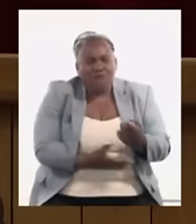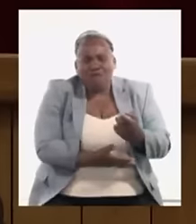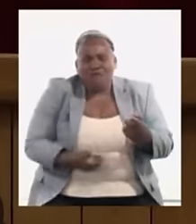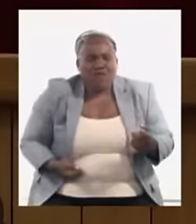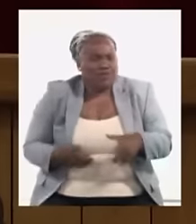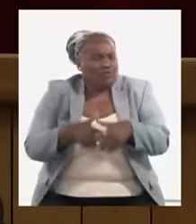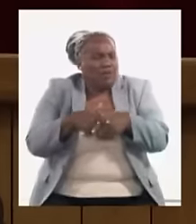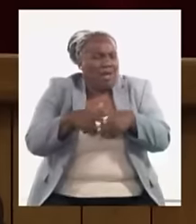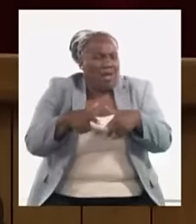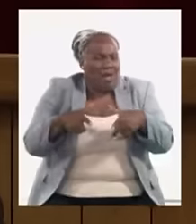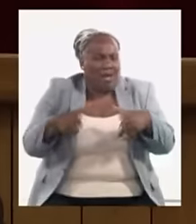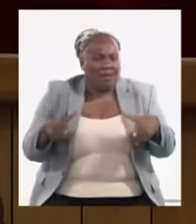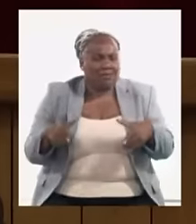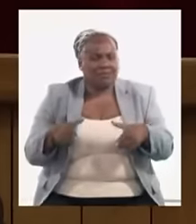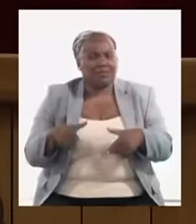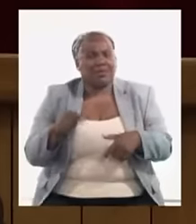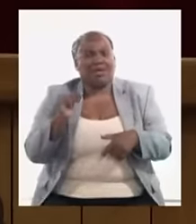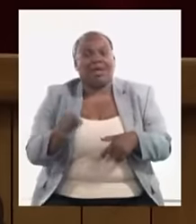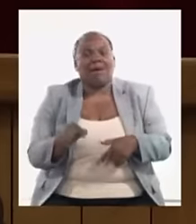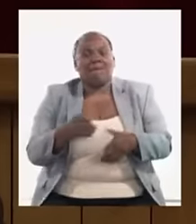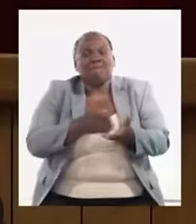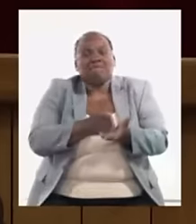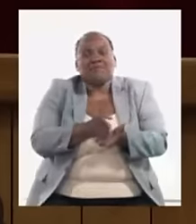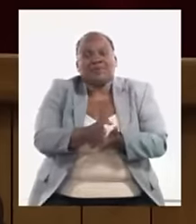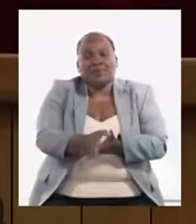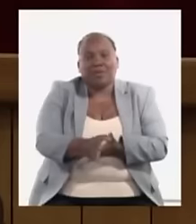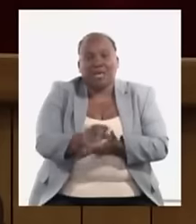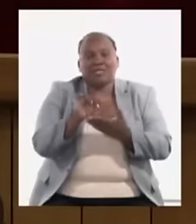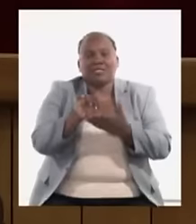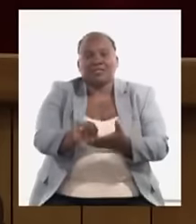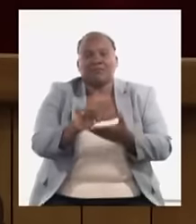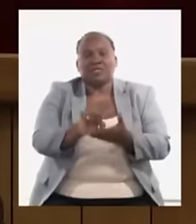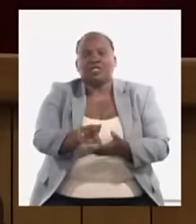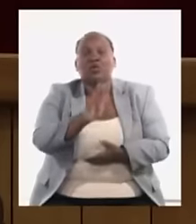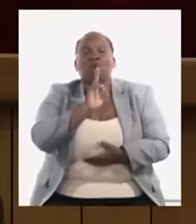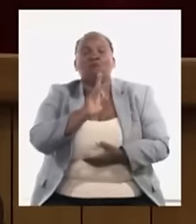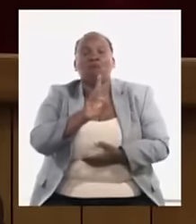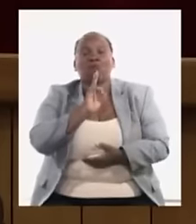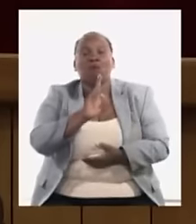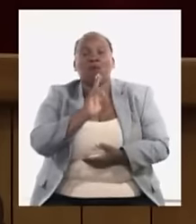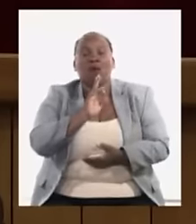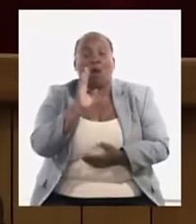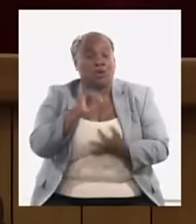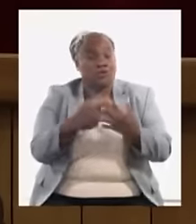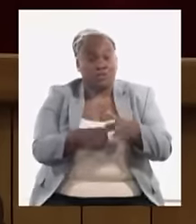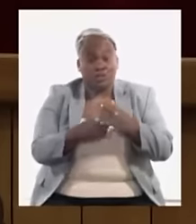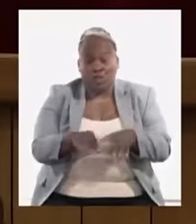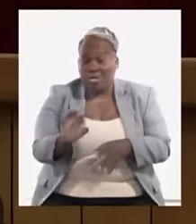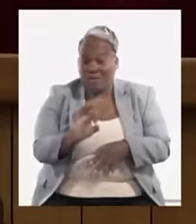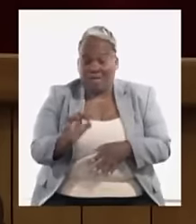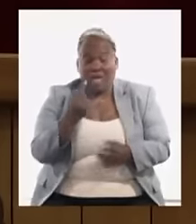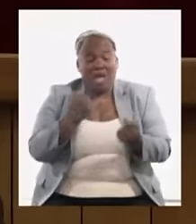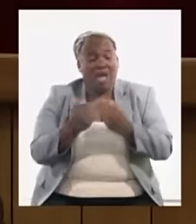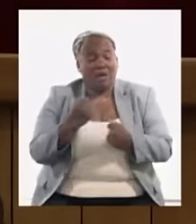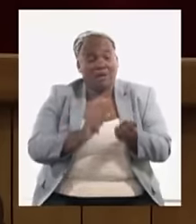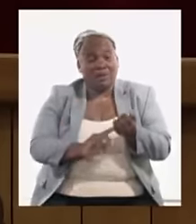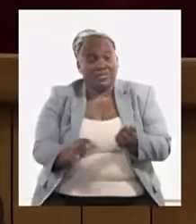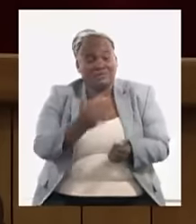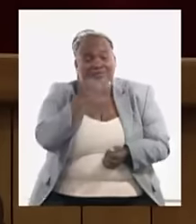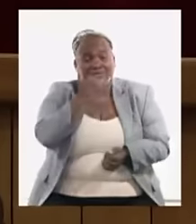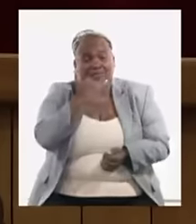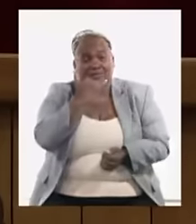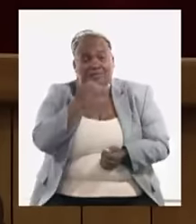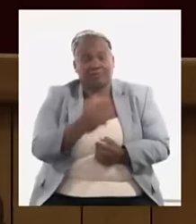inversiones para garantizar la estabilidad del servicio de agua problema que no está resuelto todavía hay provincias más afectadas que otras